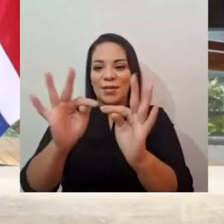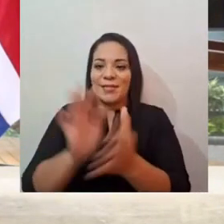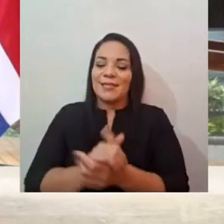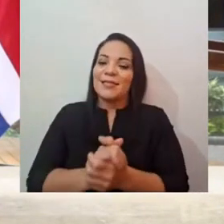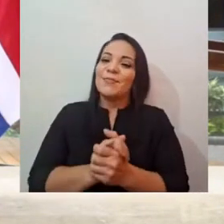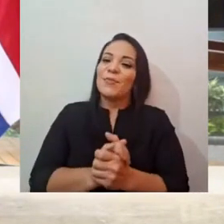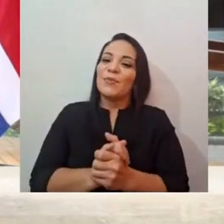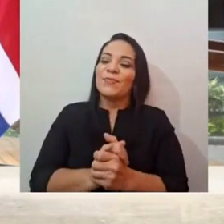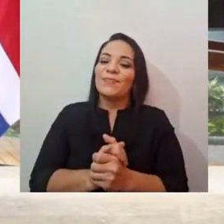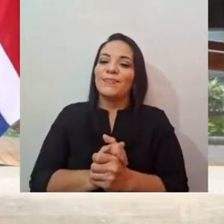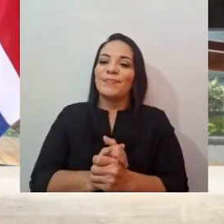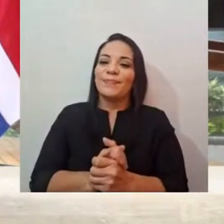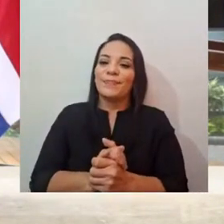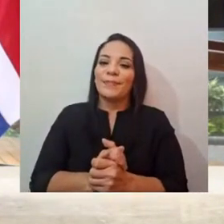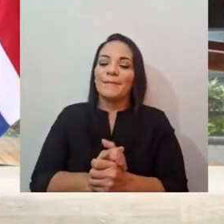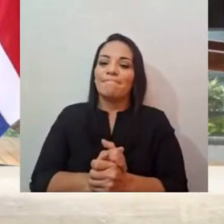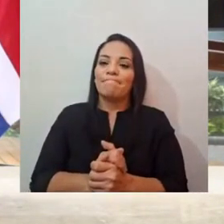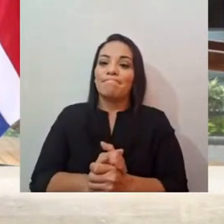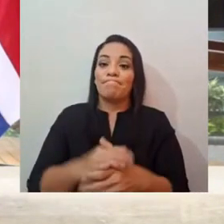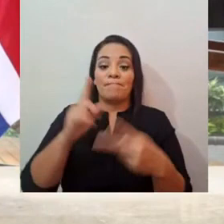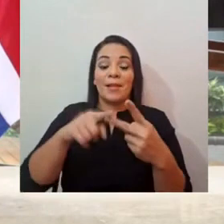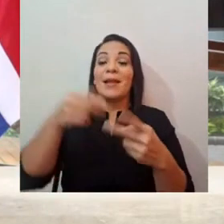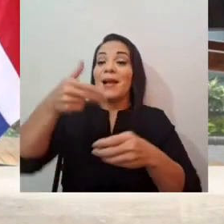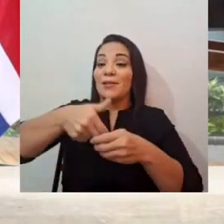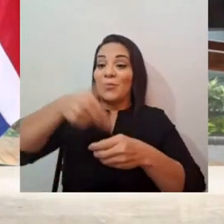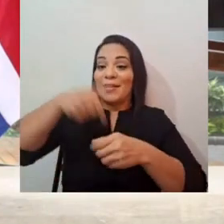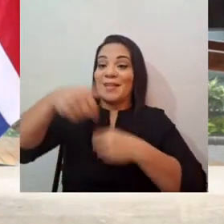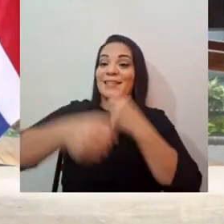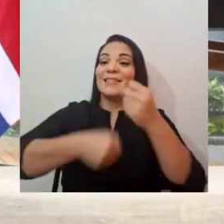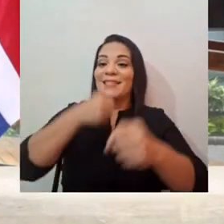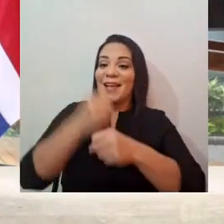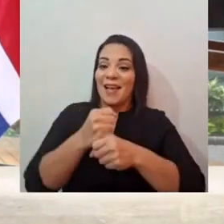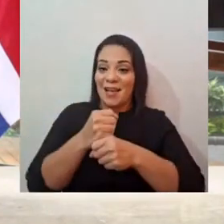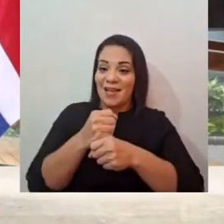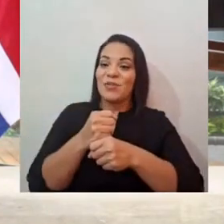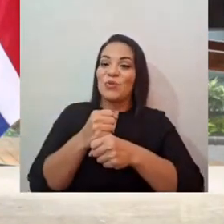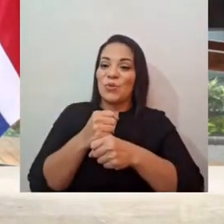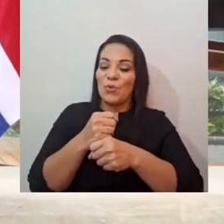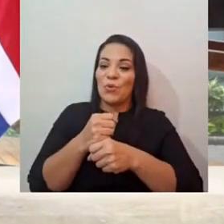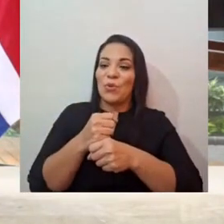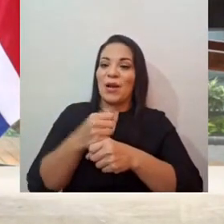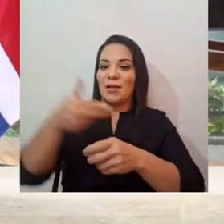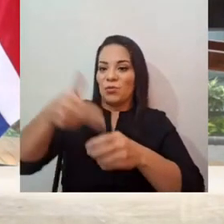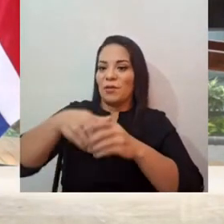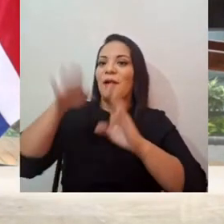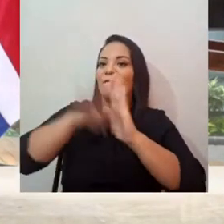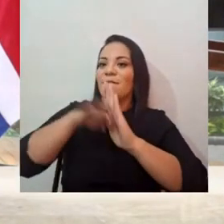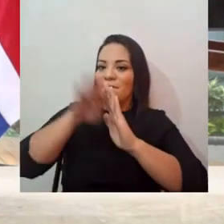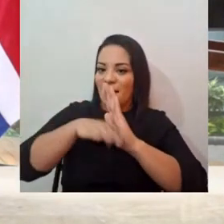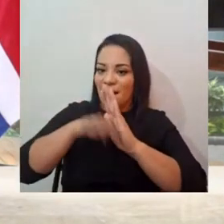La gasolina este año amaneció mucho más barata,